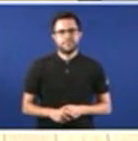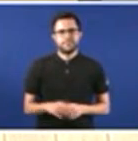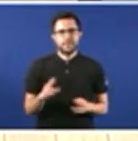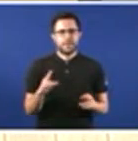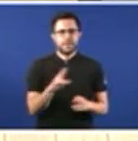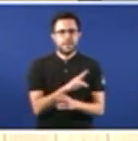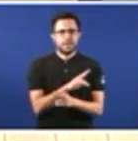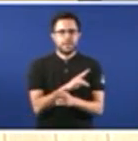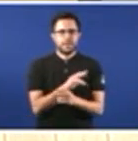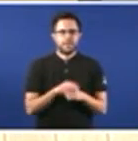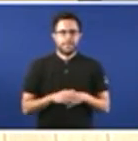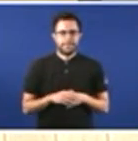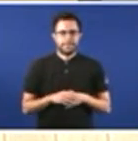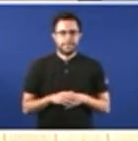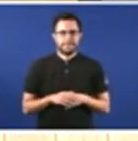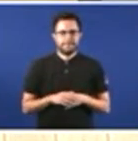Réplica